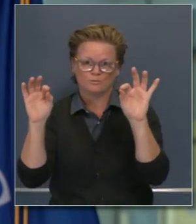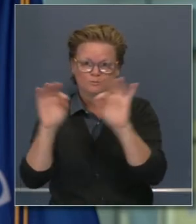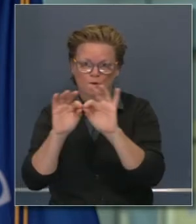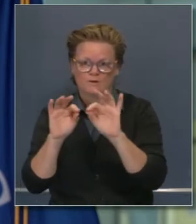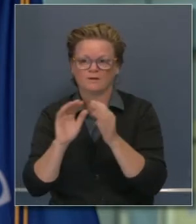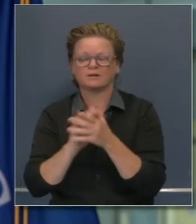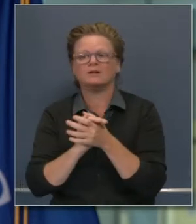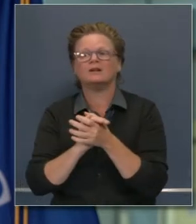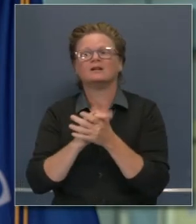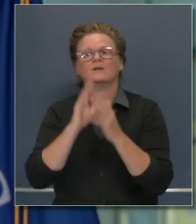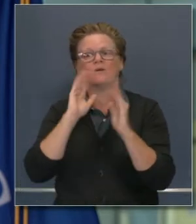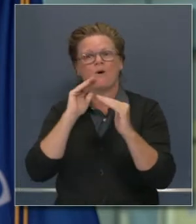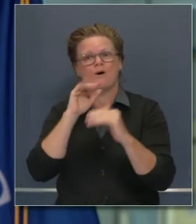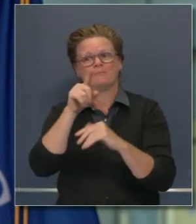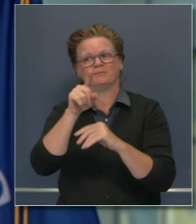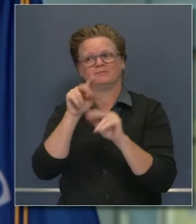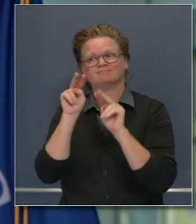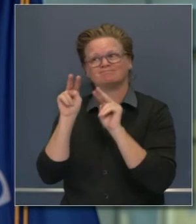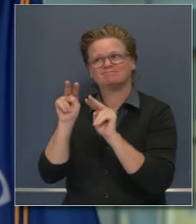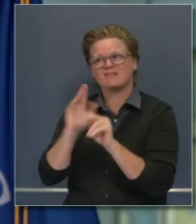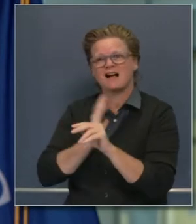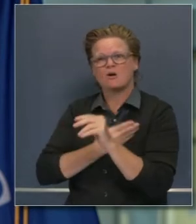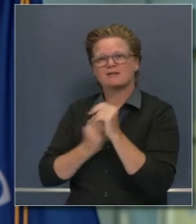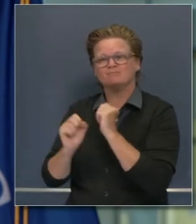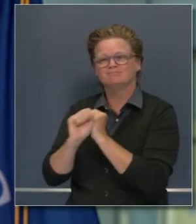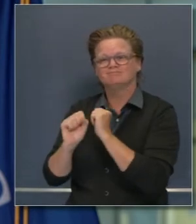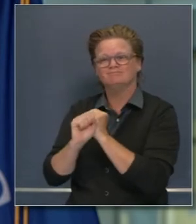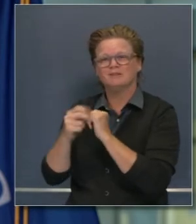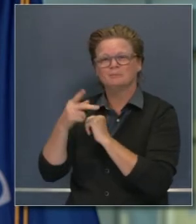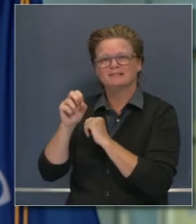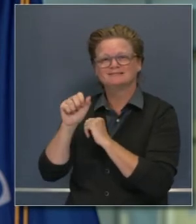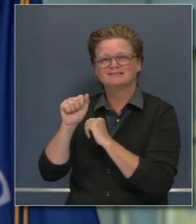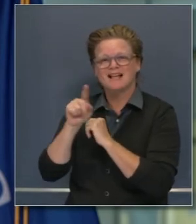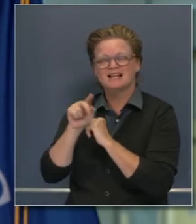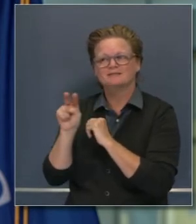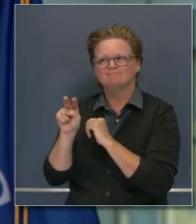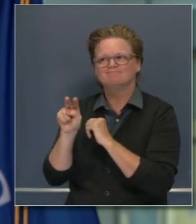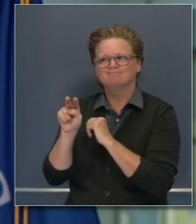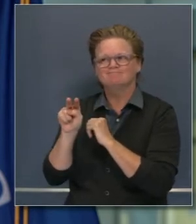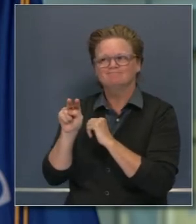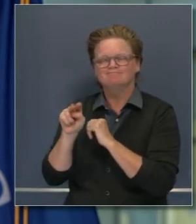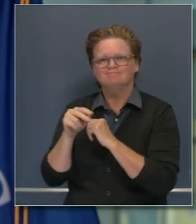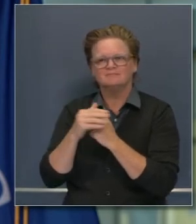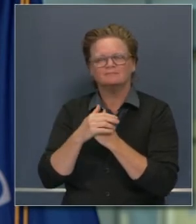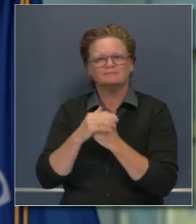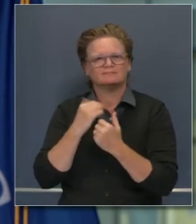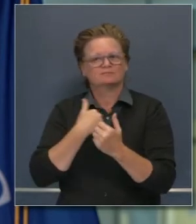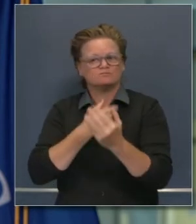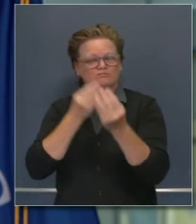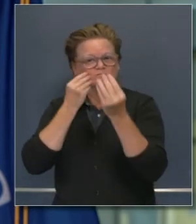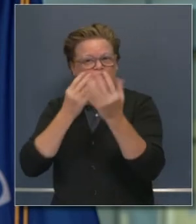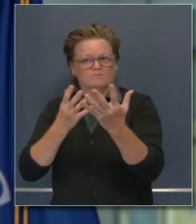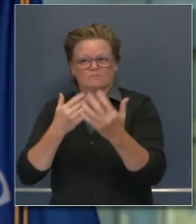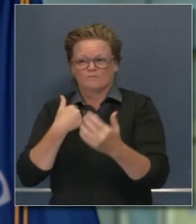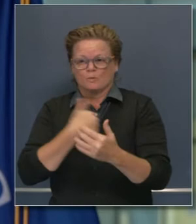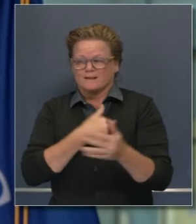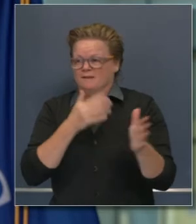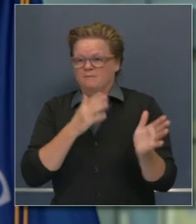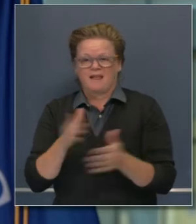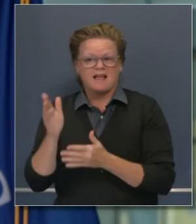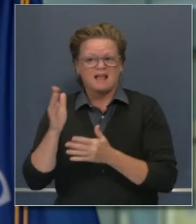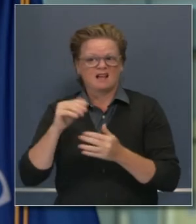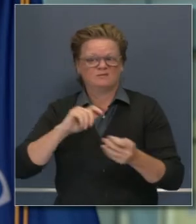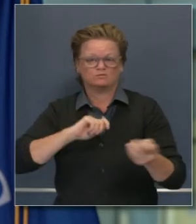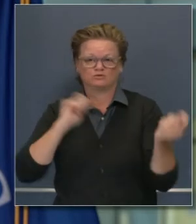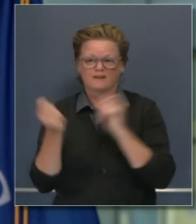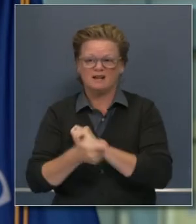que sigan obedeciendo y siguiendo las recomendaciones de los anuncios públicos. Esta